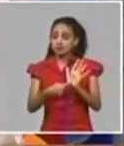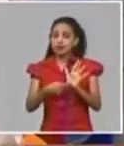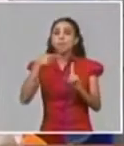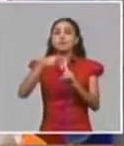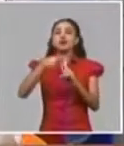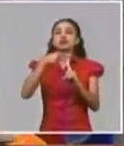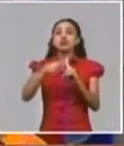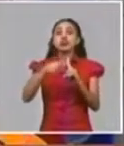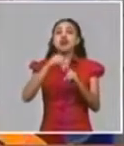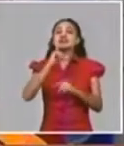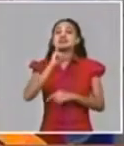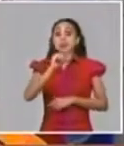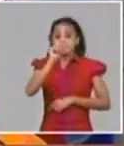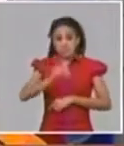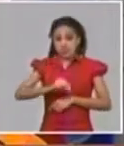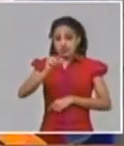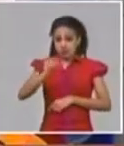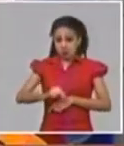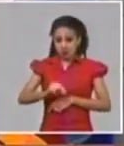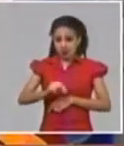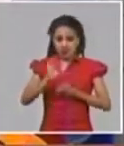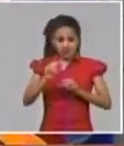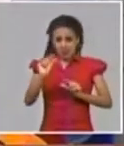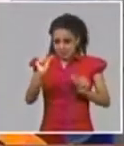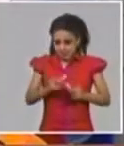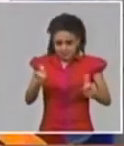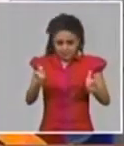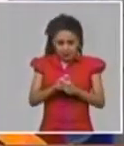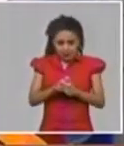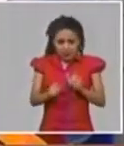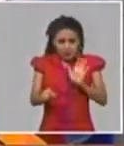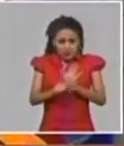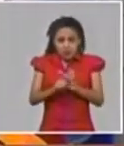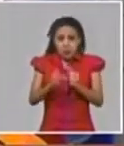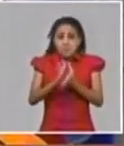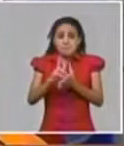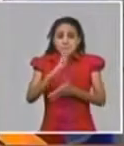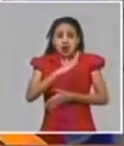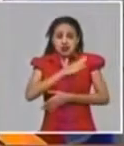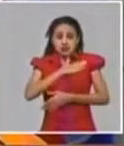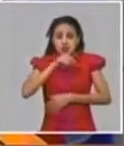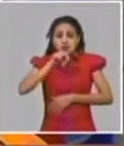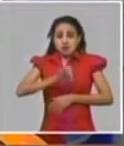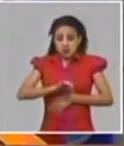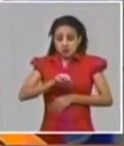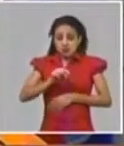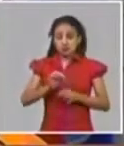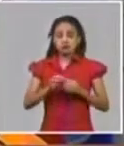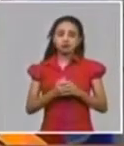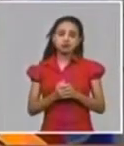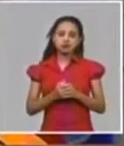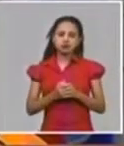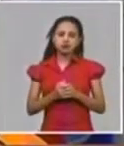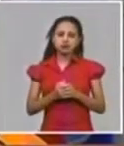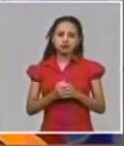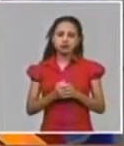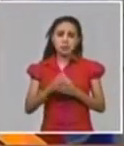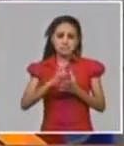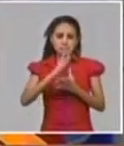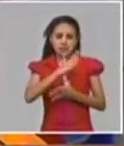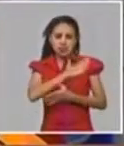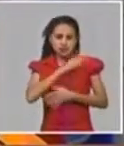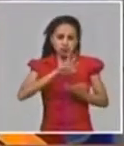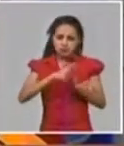Es verdad que es la más baja desde el principio de marzo. Si no me recuerdo, al principio de marzo que fueron cinco cuando